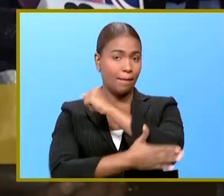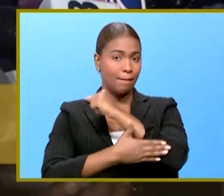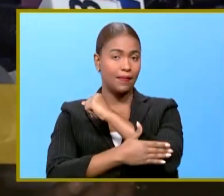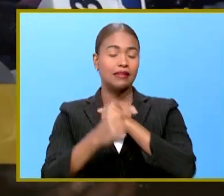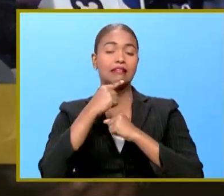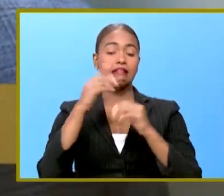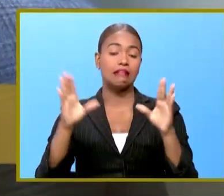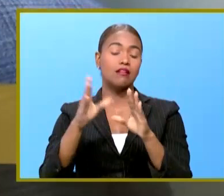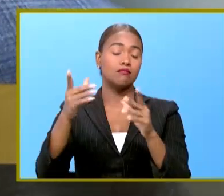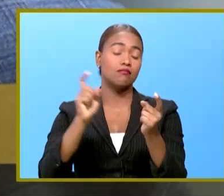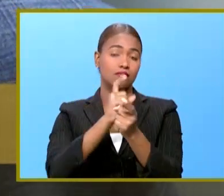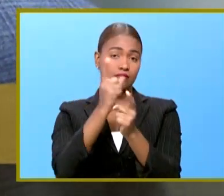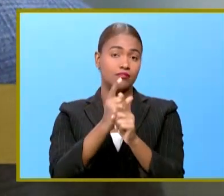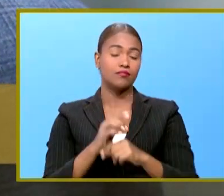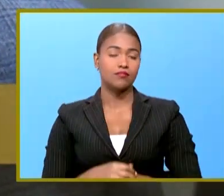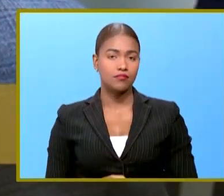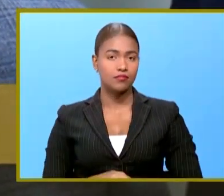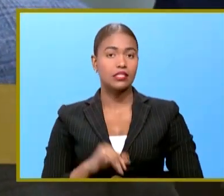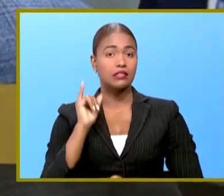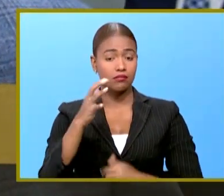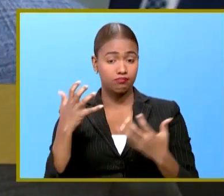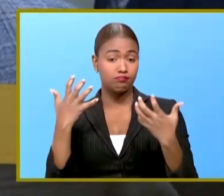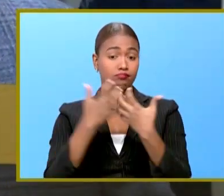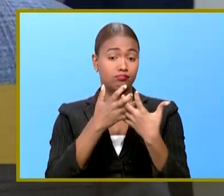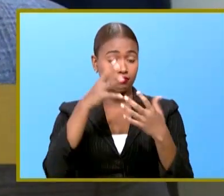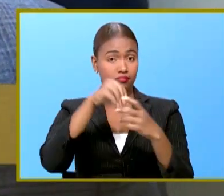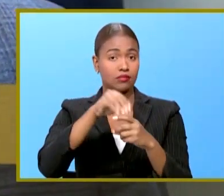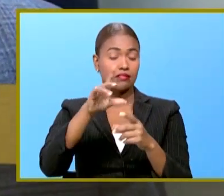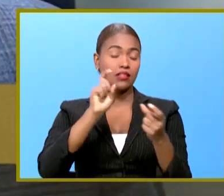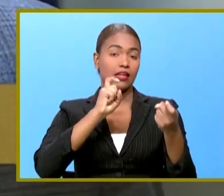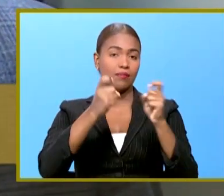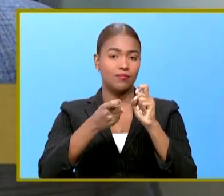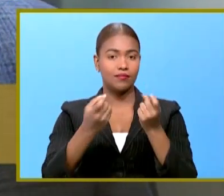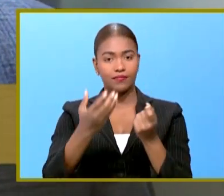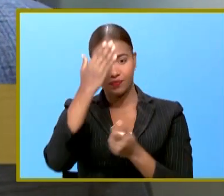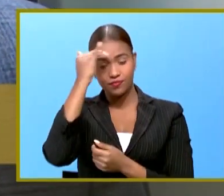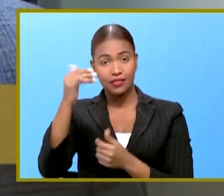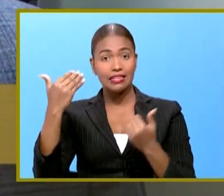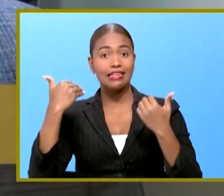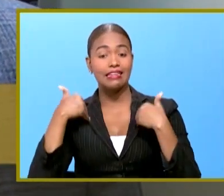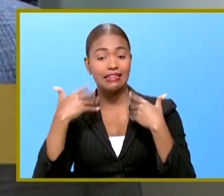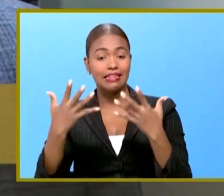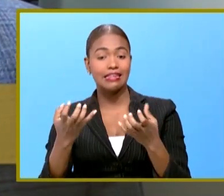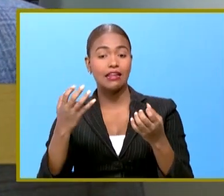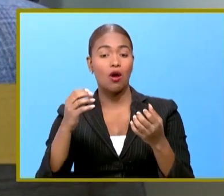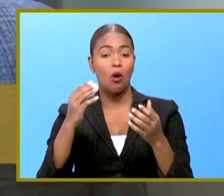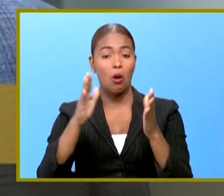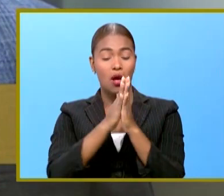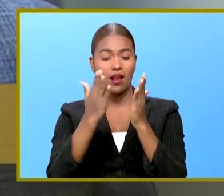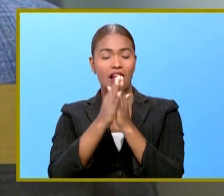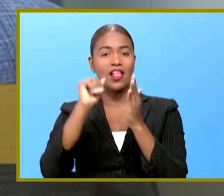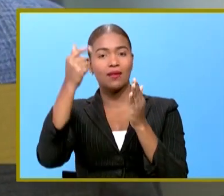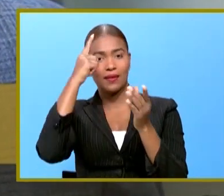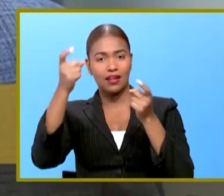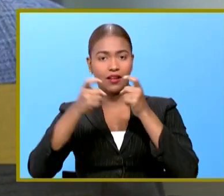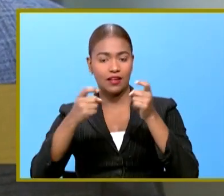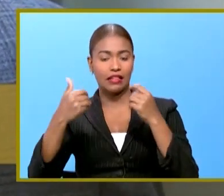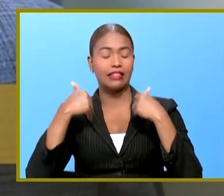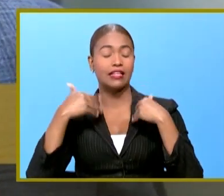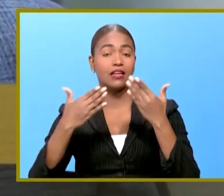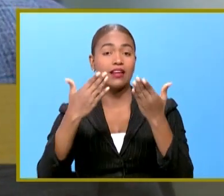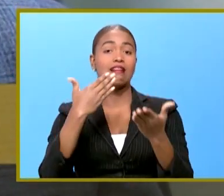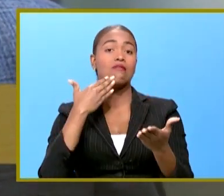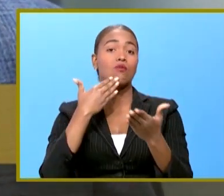es correcto eso es parte del cambio Luis tiene otro otro librito para gobernar ha venido con nueva